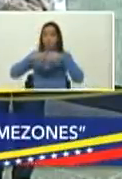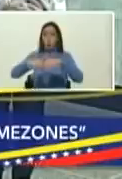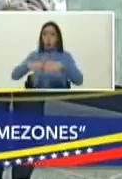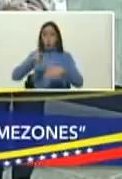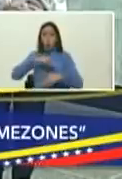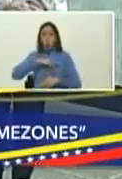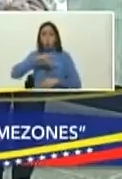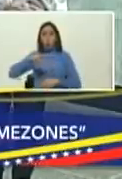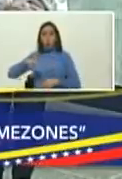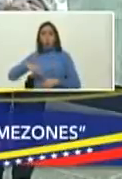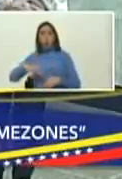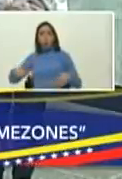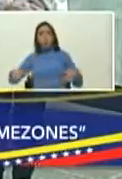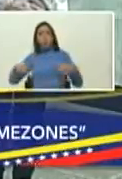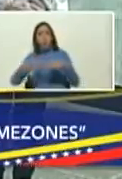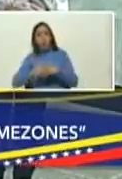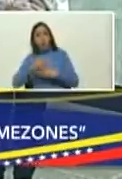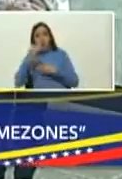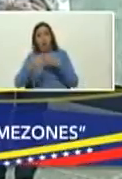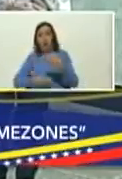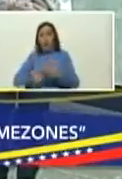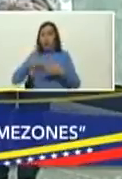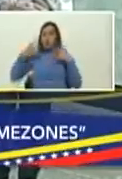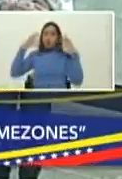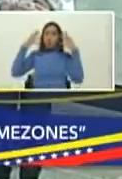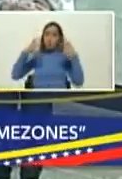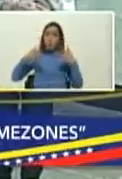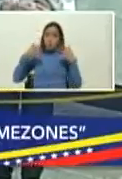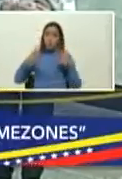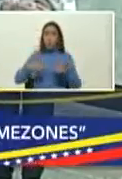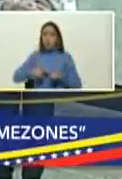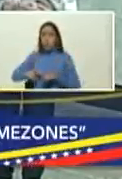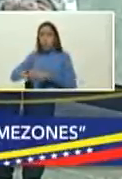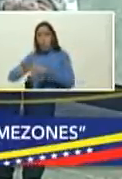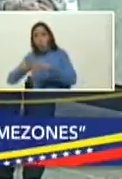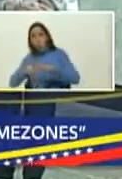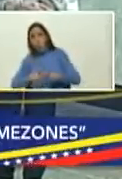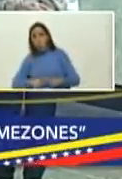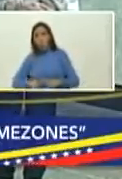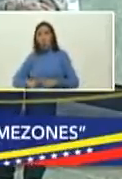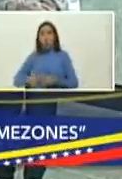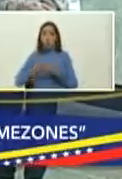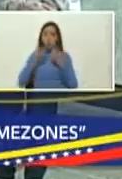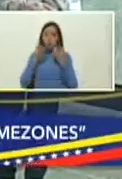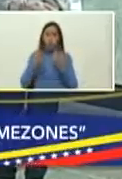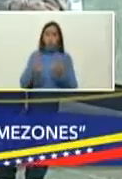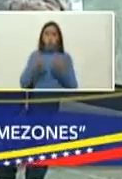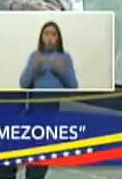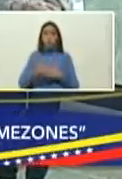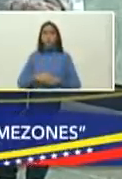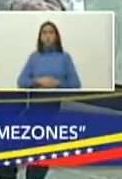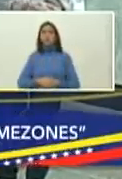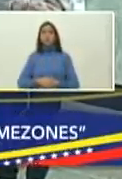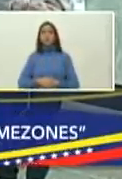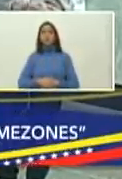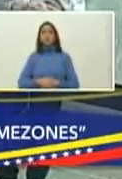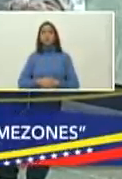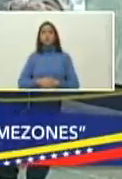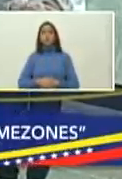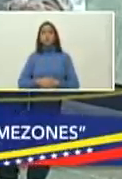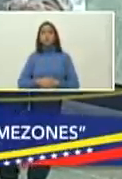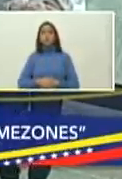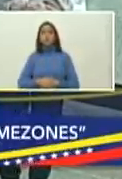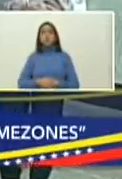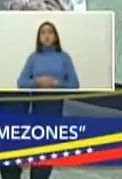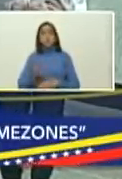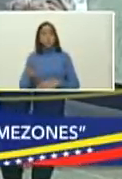fuerza para seguir con los elementos de concientización en los lugares donde hay mayor aglomeración para que se dé pues lo que es la